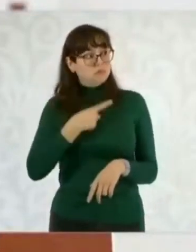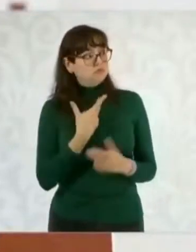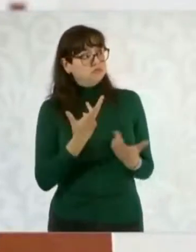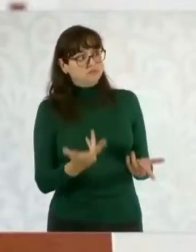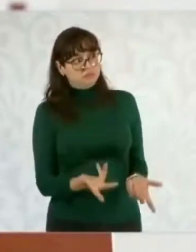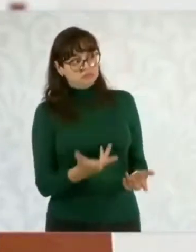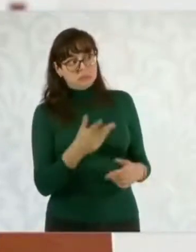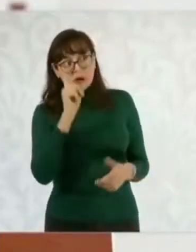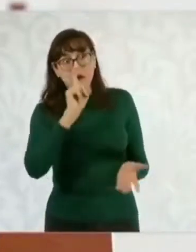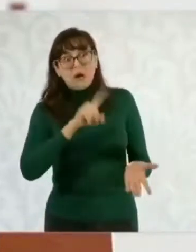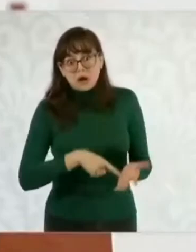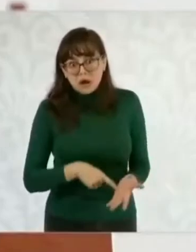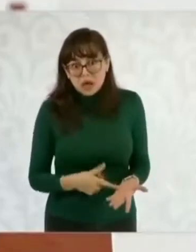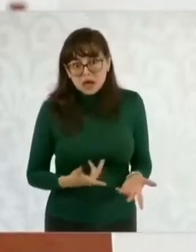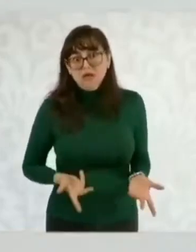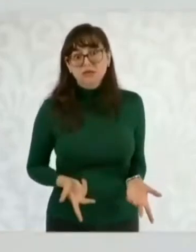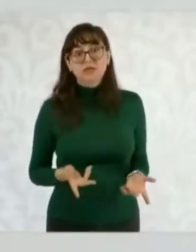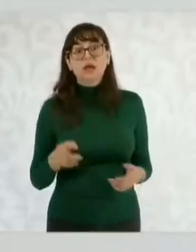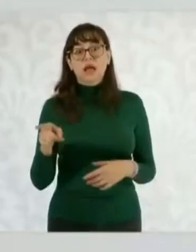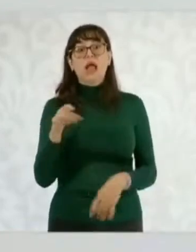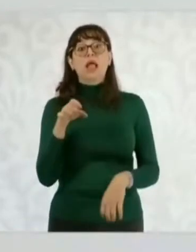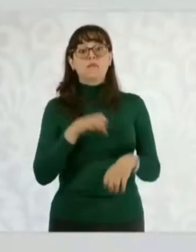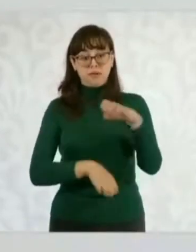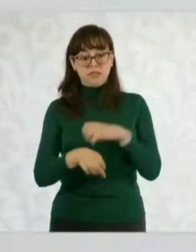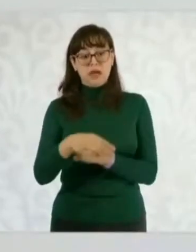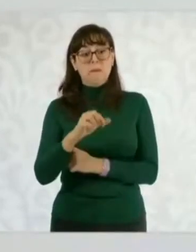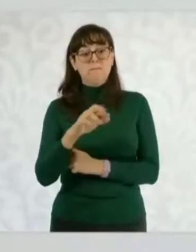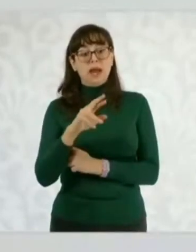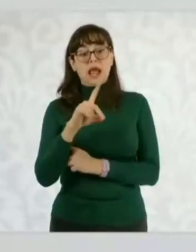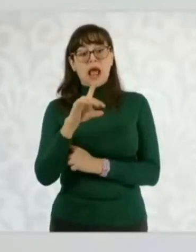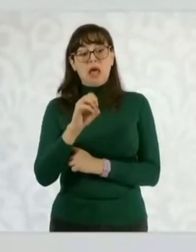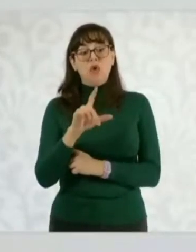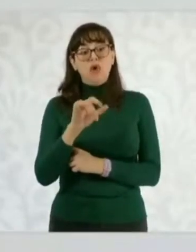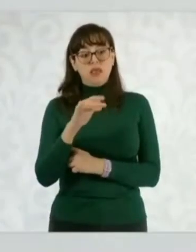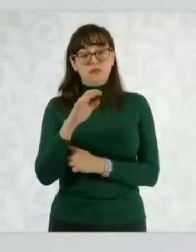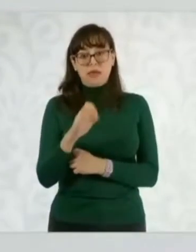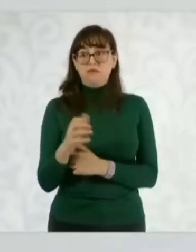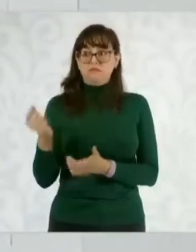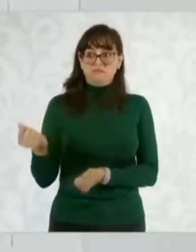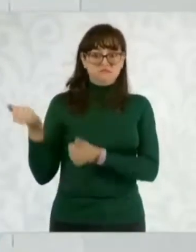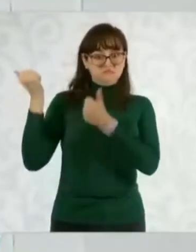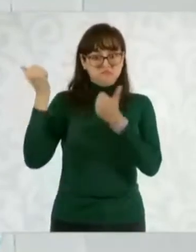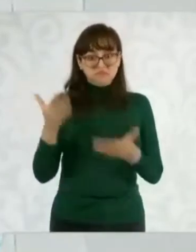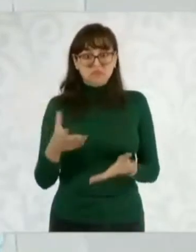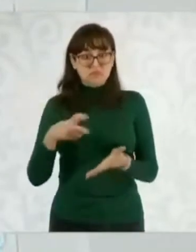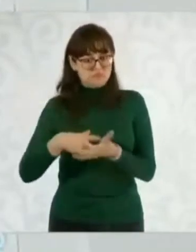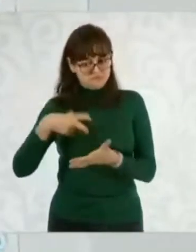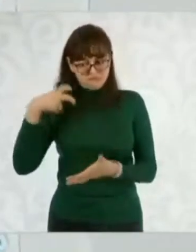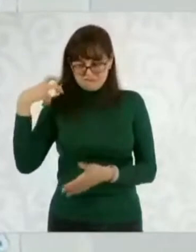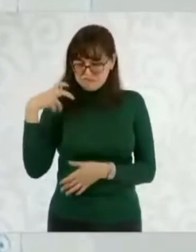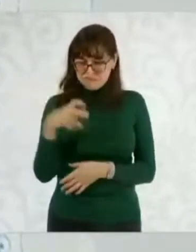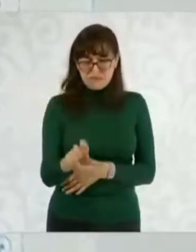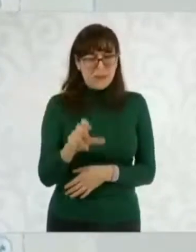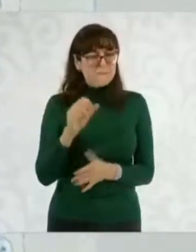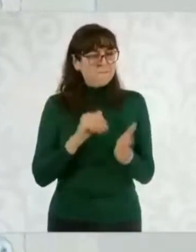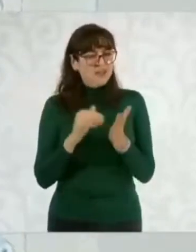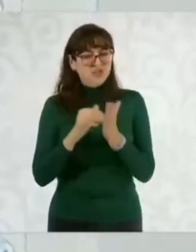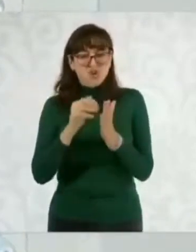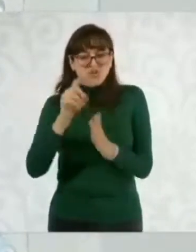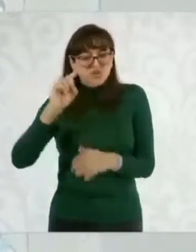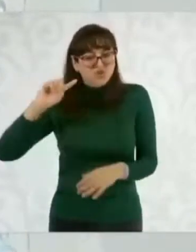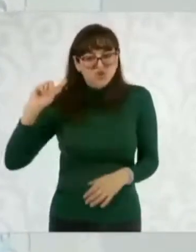inversión muy importante de la empresa Mercado Libre en Hidalgo, de miles, de millones de dólares,